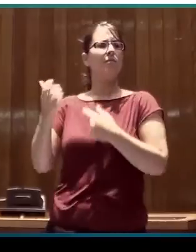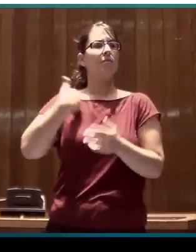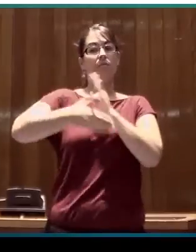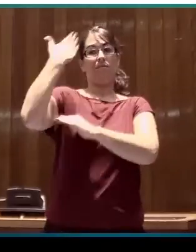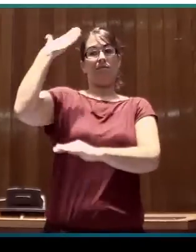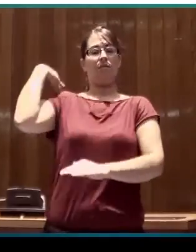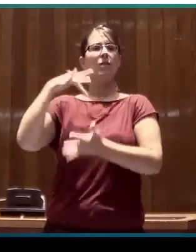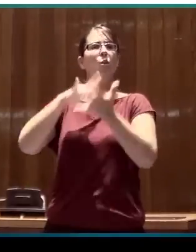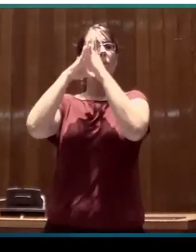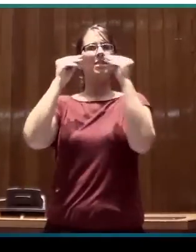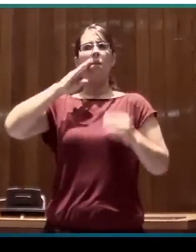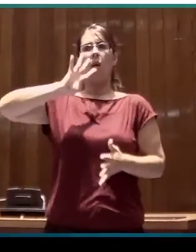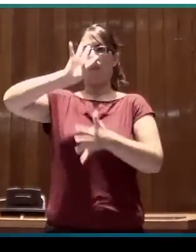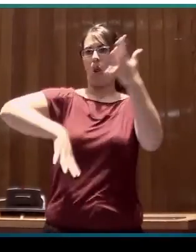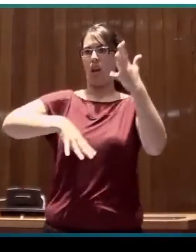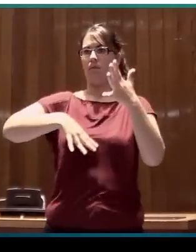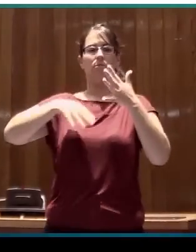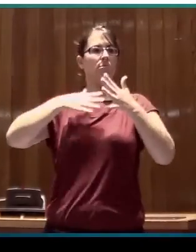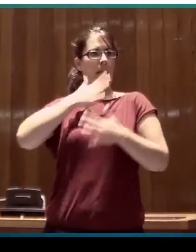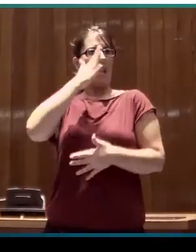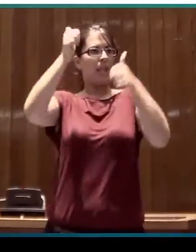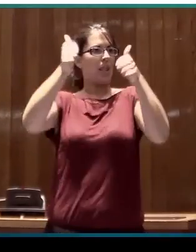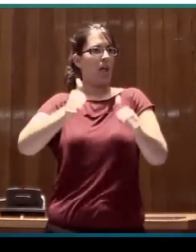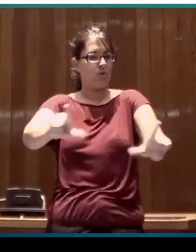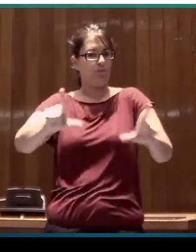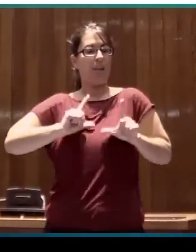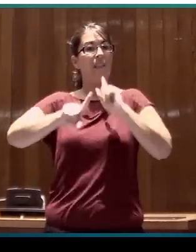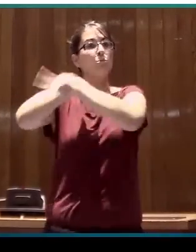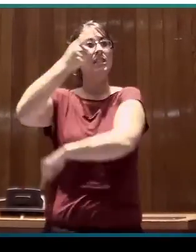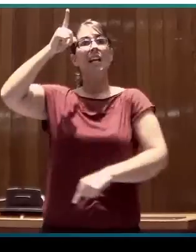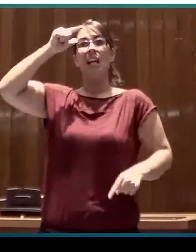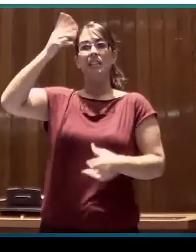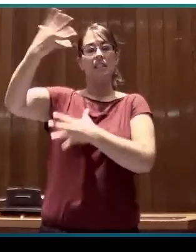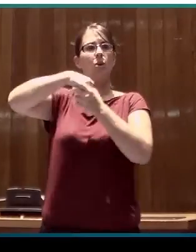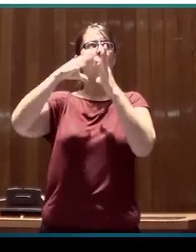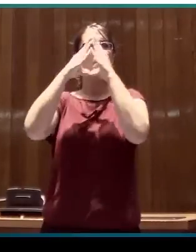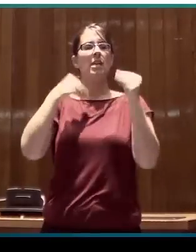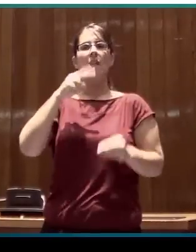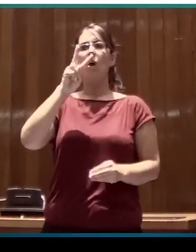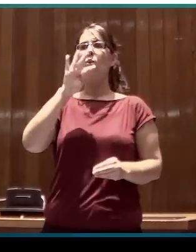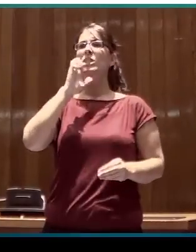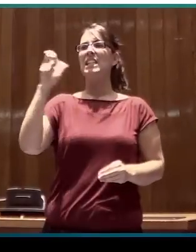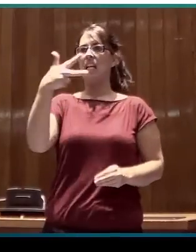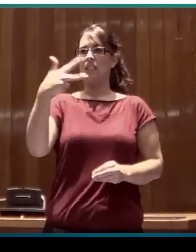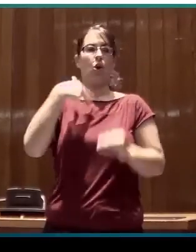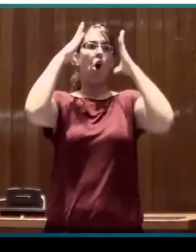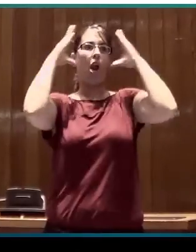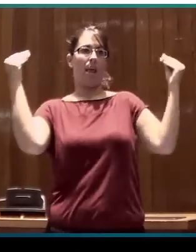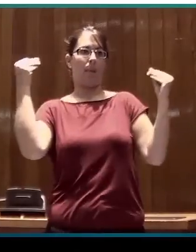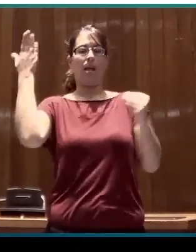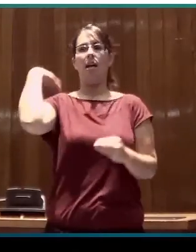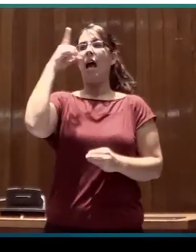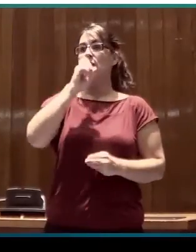la Universidad de Barcelona, hizo su tesis doctoral en la Universidad de Utrecht en Holanda en 1998.